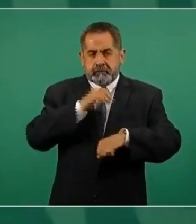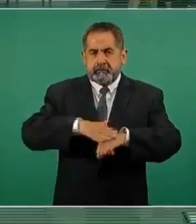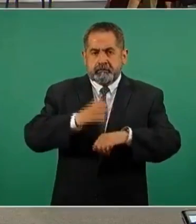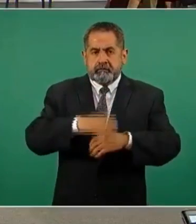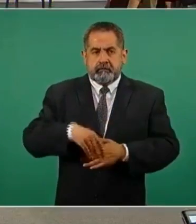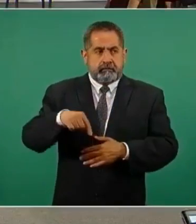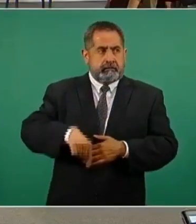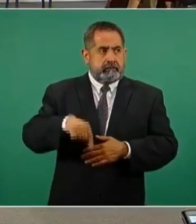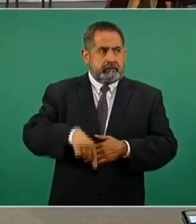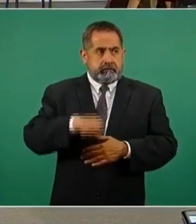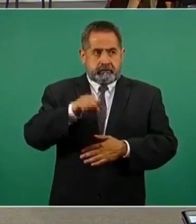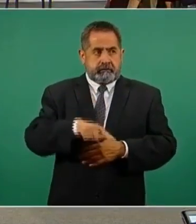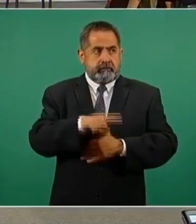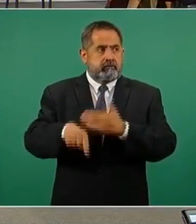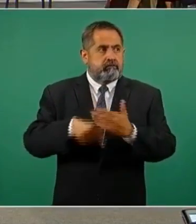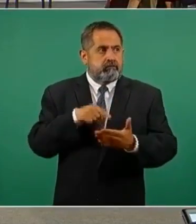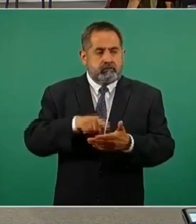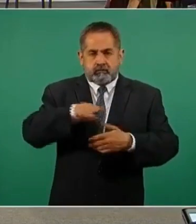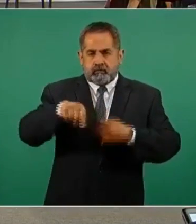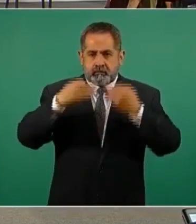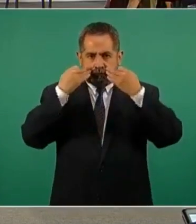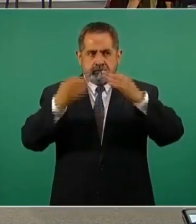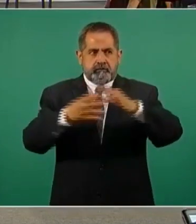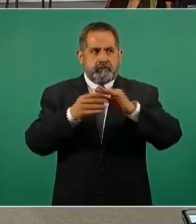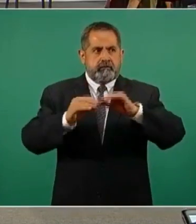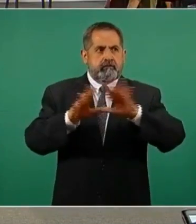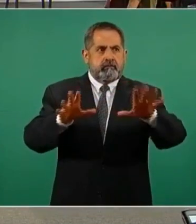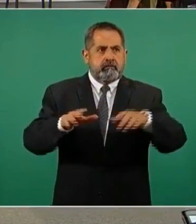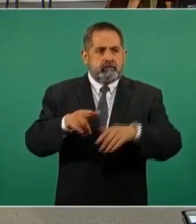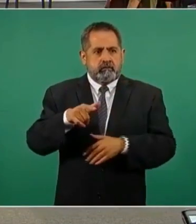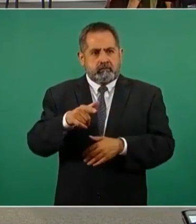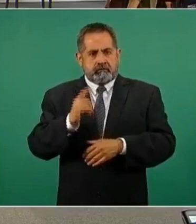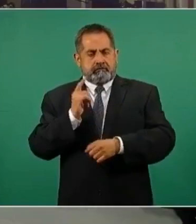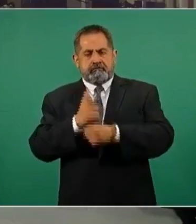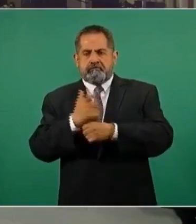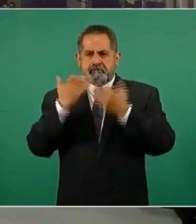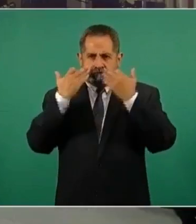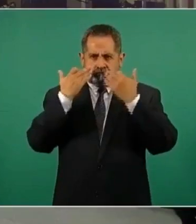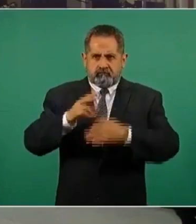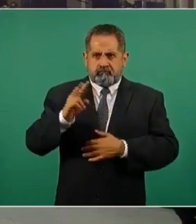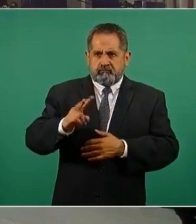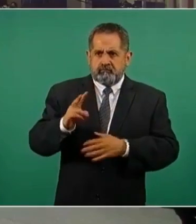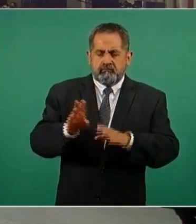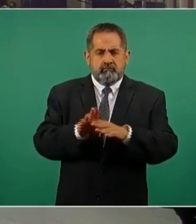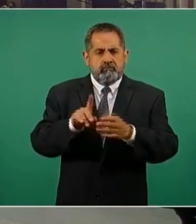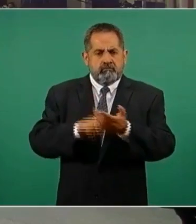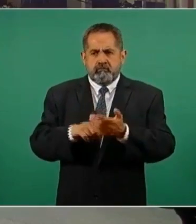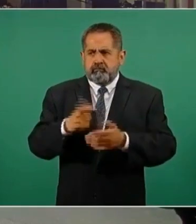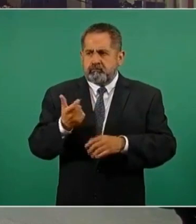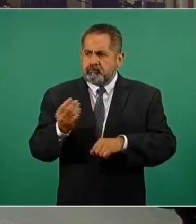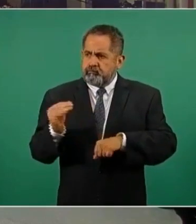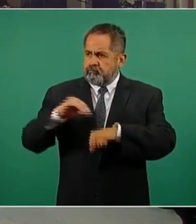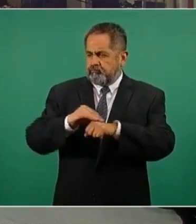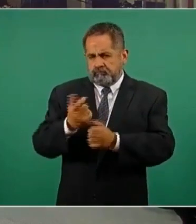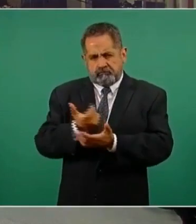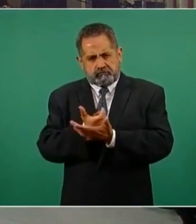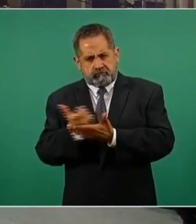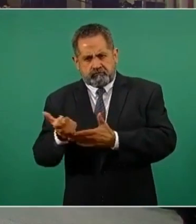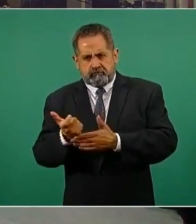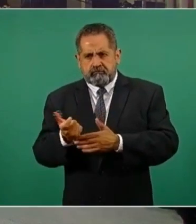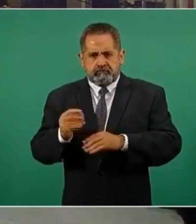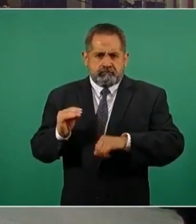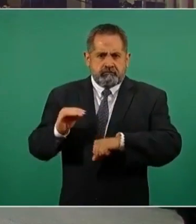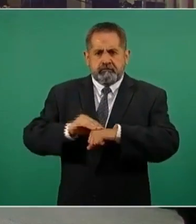sala, han estado ustedes presentes y han sido testigos de incrementos importantes que se han logrado